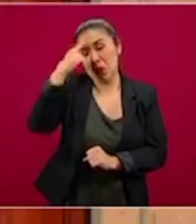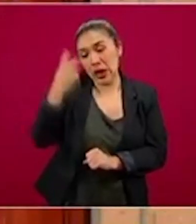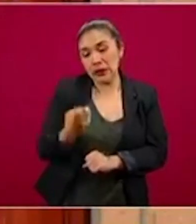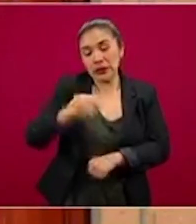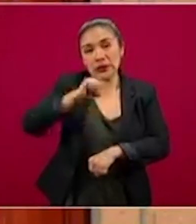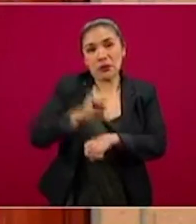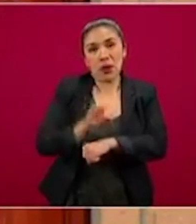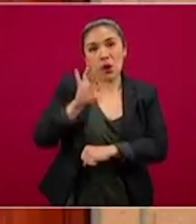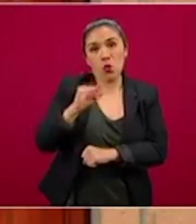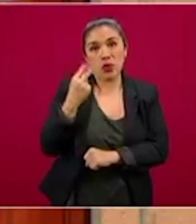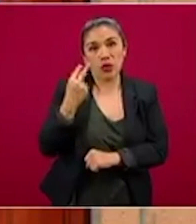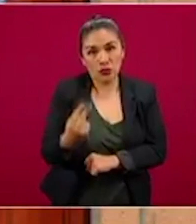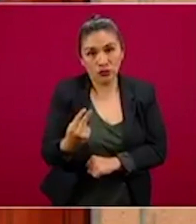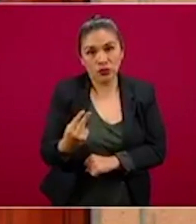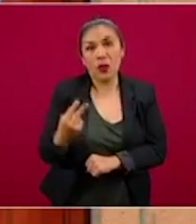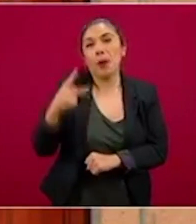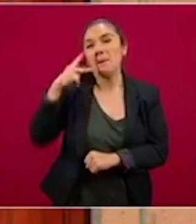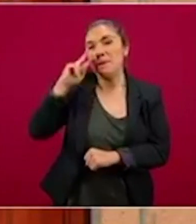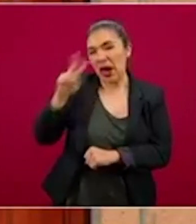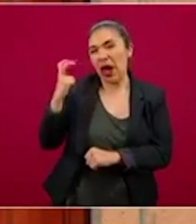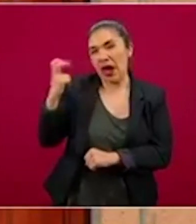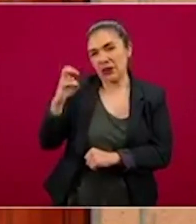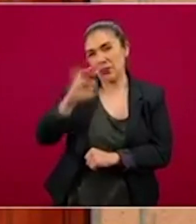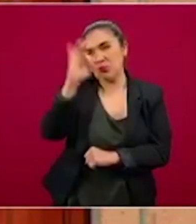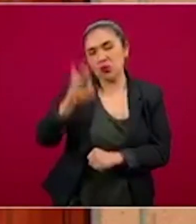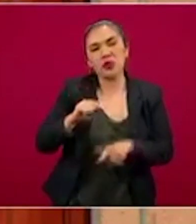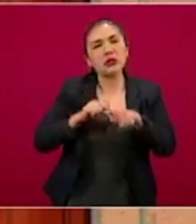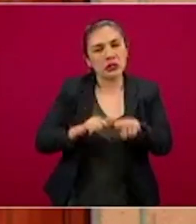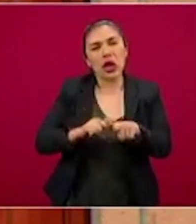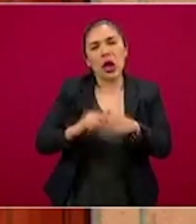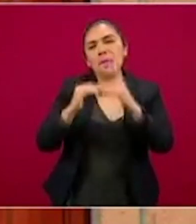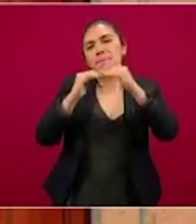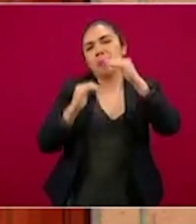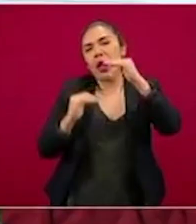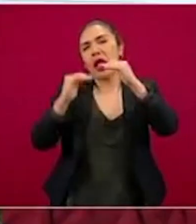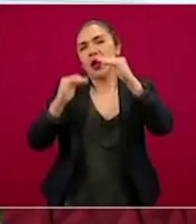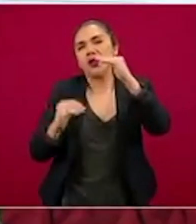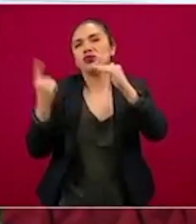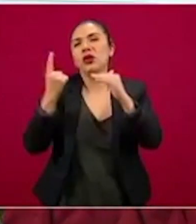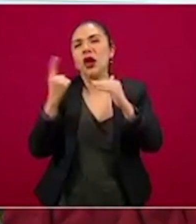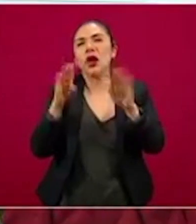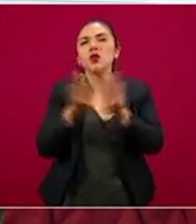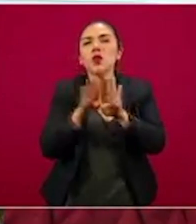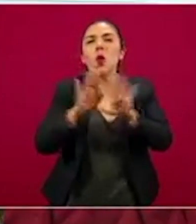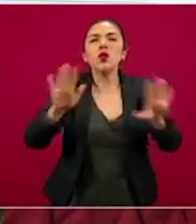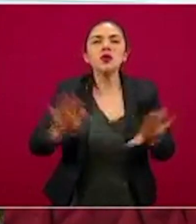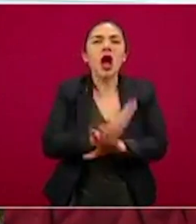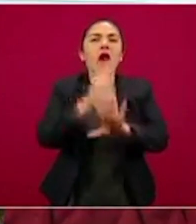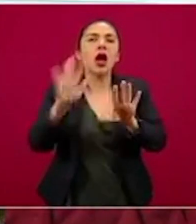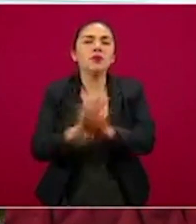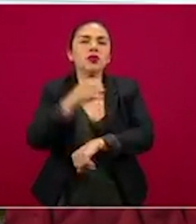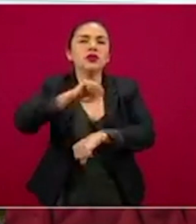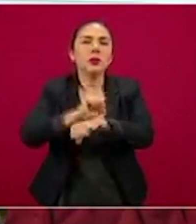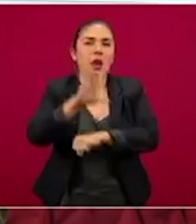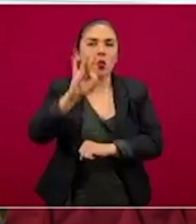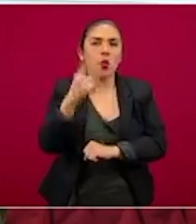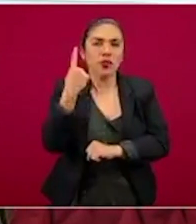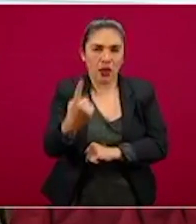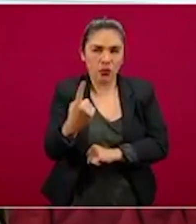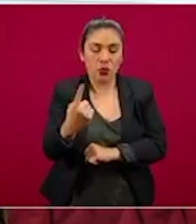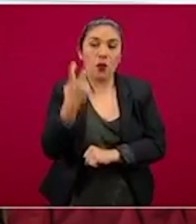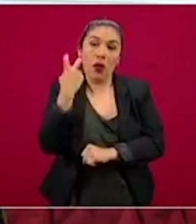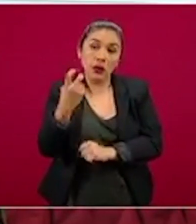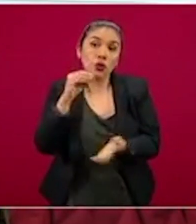42, aunque este porcentaje continúa siendo menor en relación al movimiento de la semana 41 y